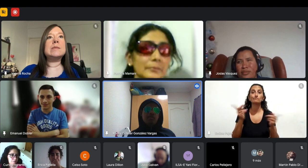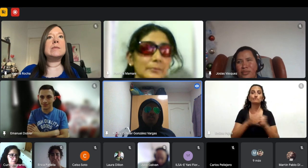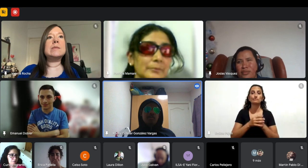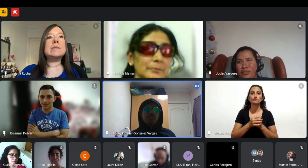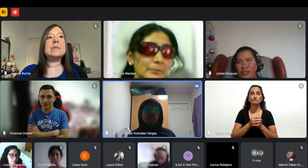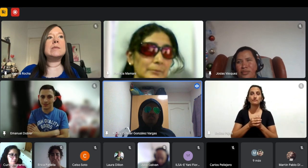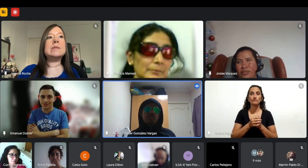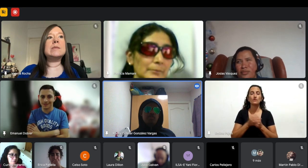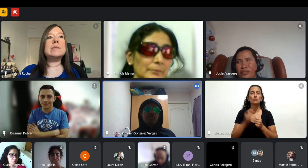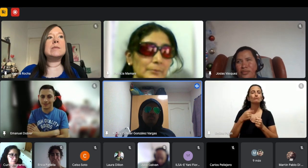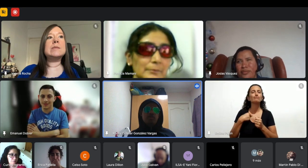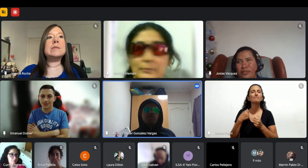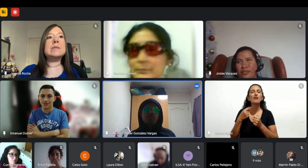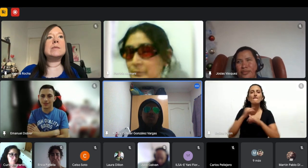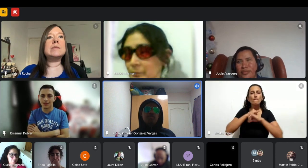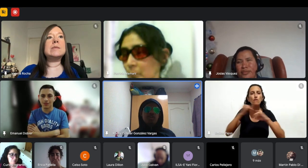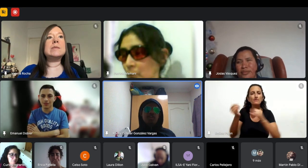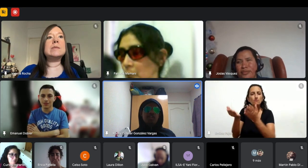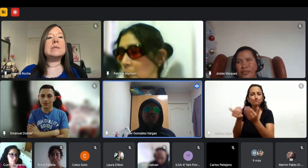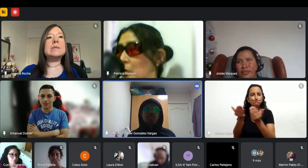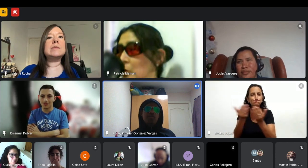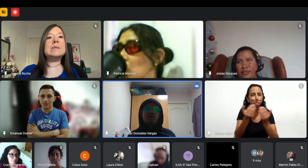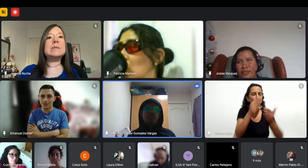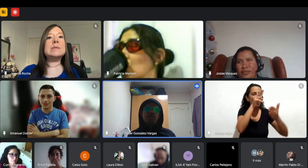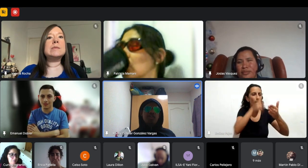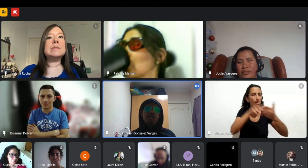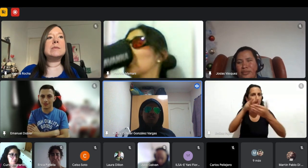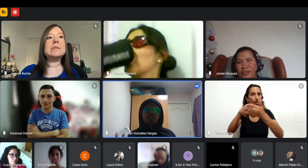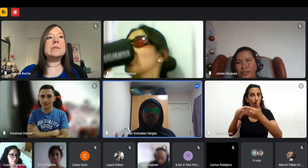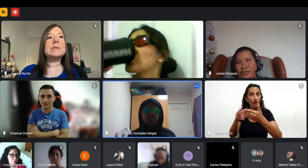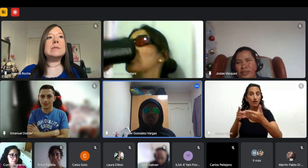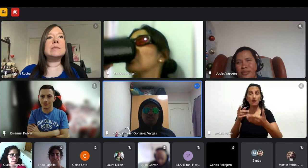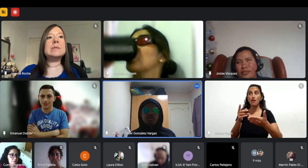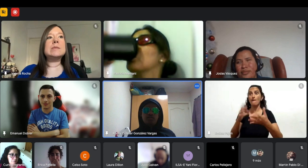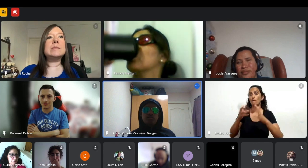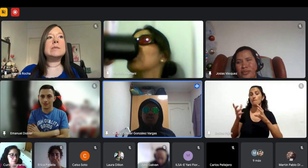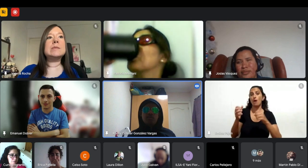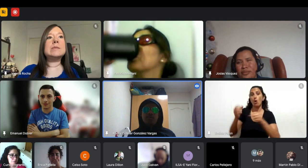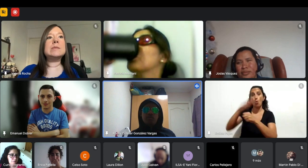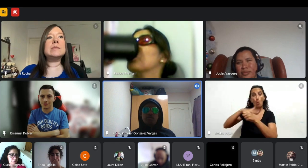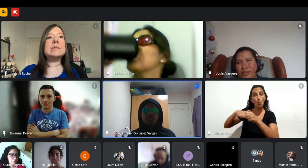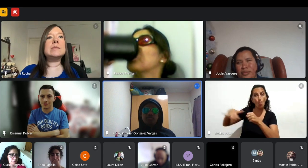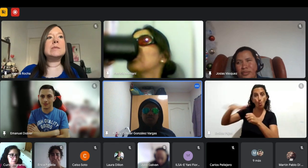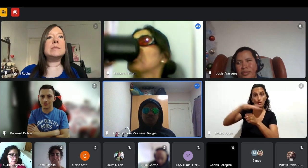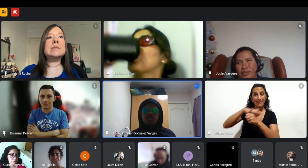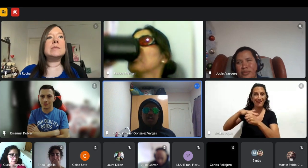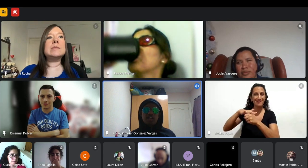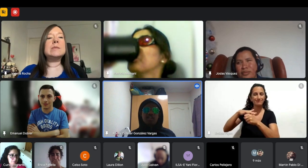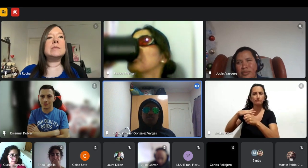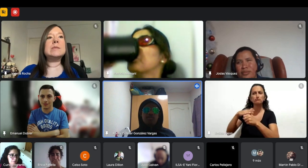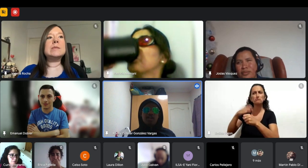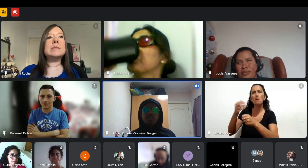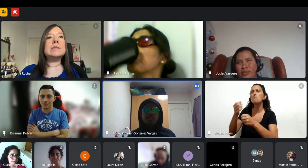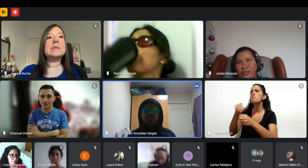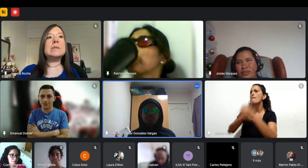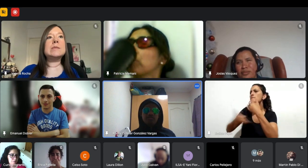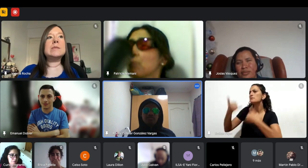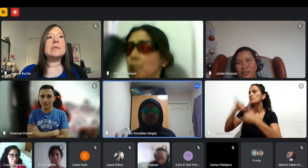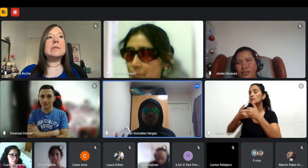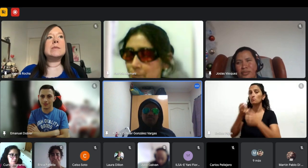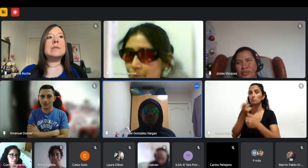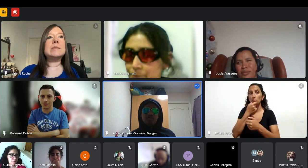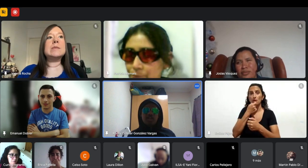empapándome de la información con personas de la misma comunidad por ejemplo aquí en España